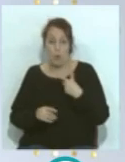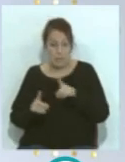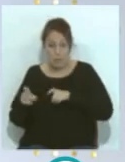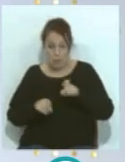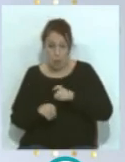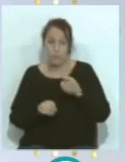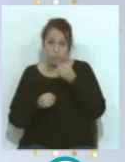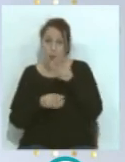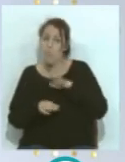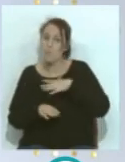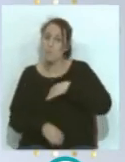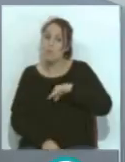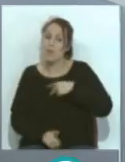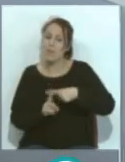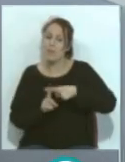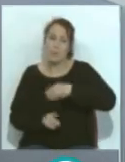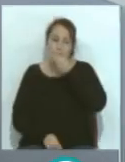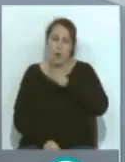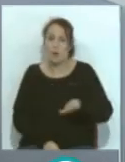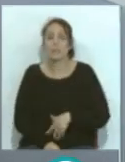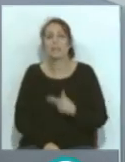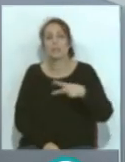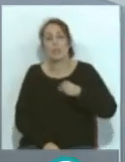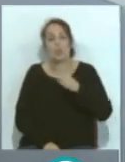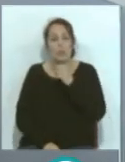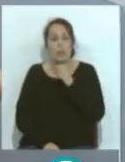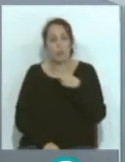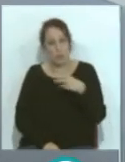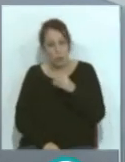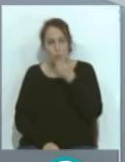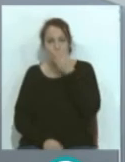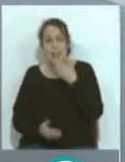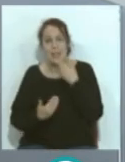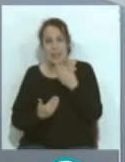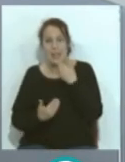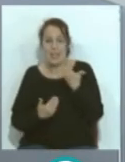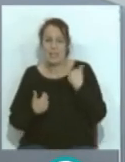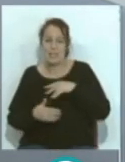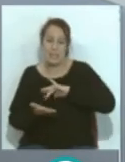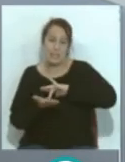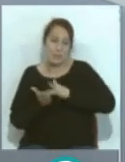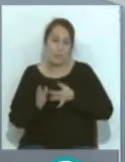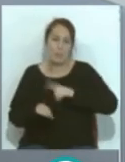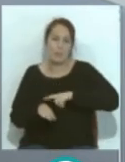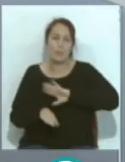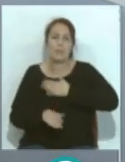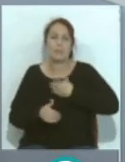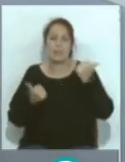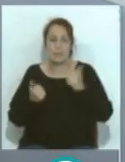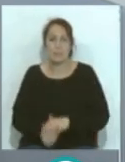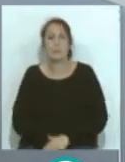selección, pueda ofrecer su mejor nivel. Así es Nacho, muchísimas gracias. Nosotros ya nos hemos quedado sin tiempo. Ya mañana más. Mañana más, nos vemos.